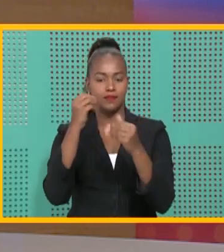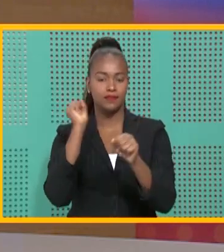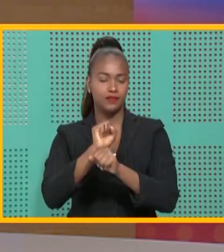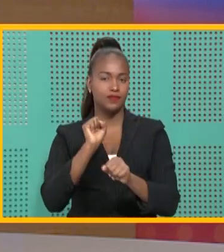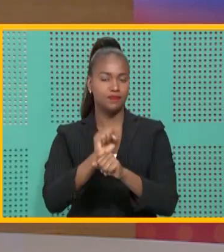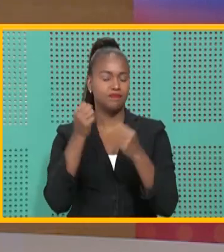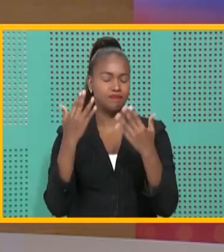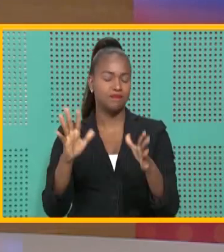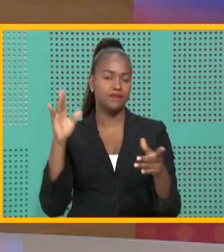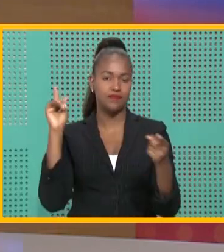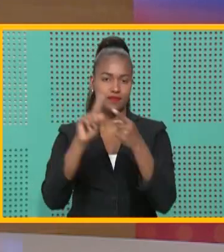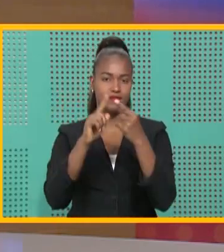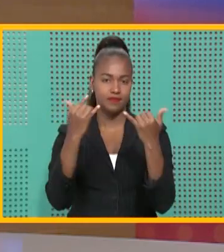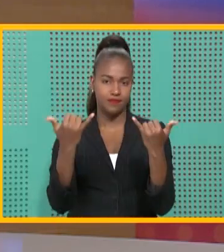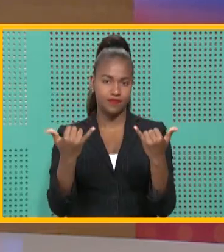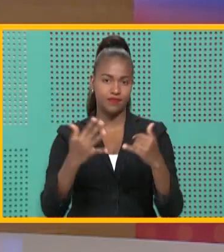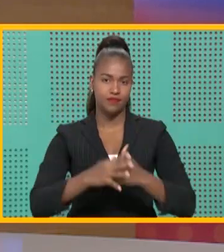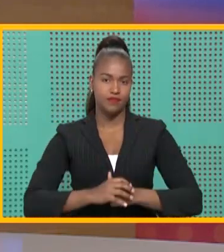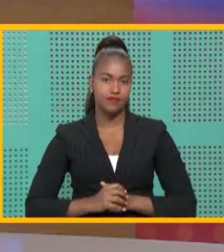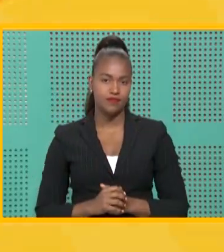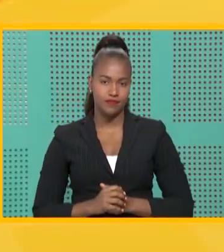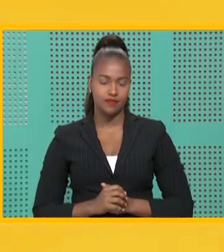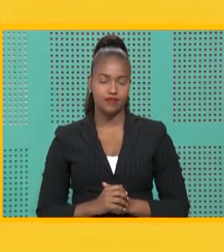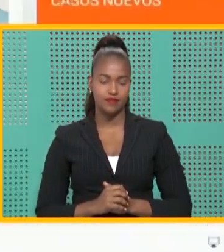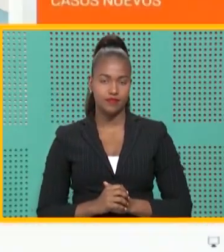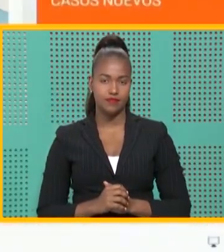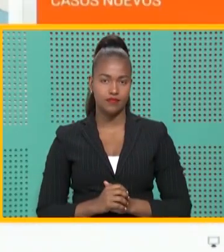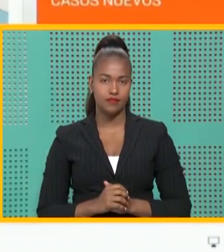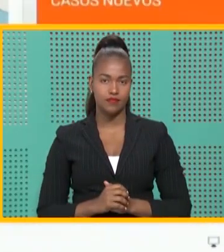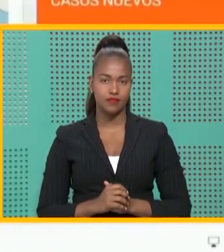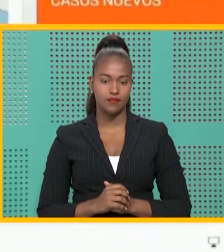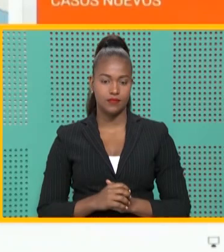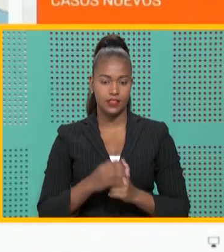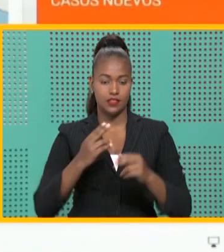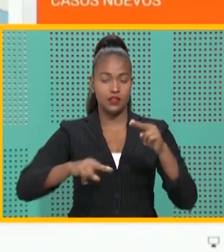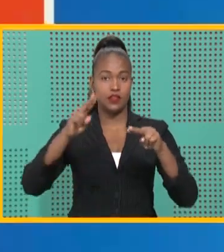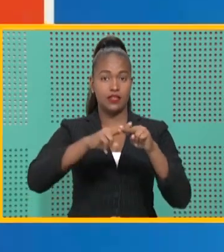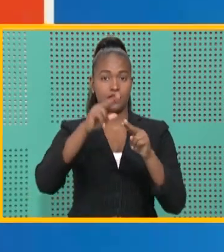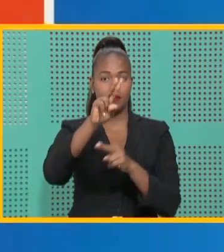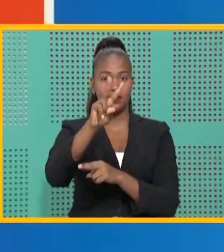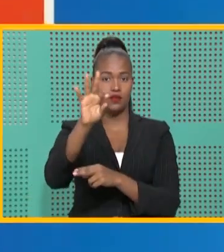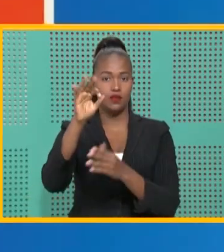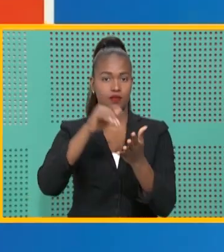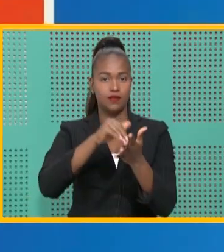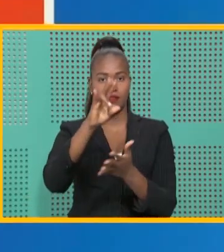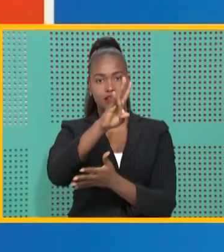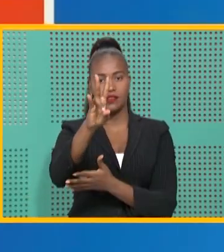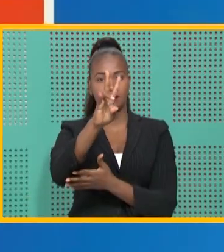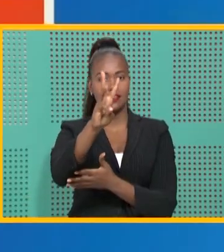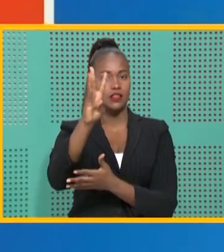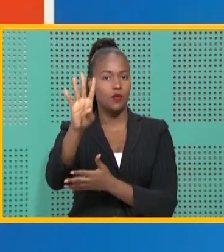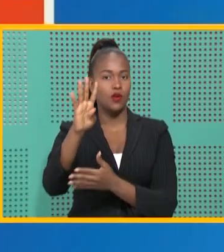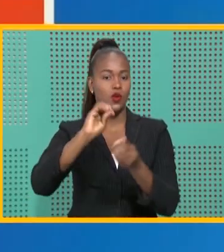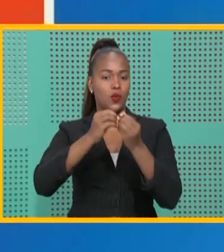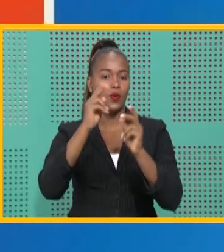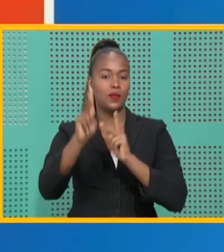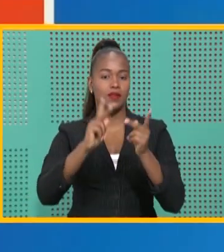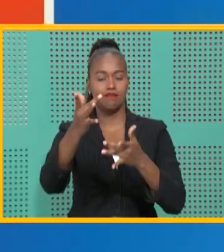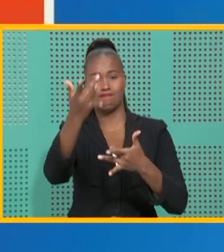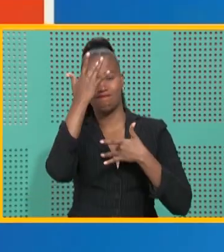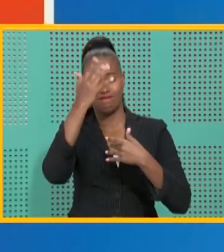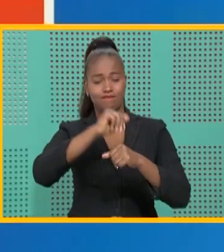informaciones trabajadas hasta este momento. Asciende a 29.764 al número de casos